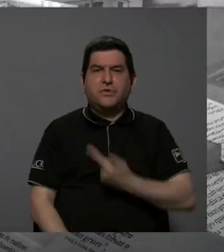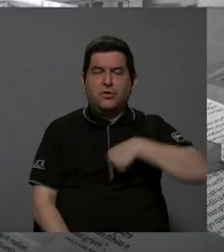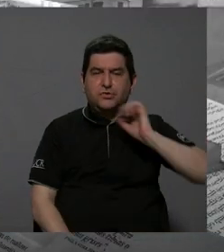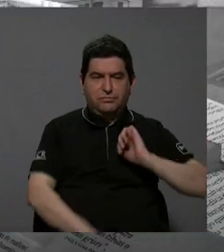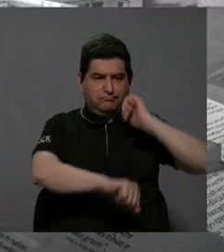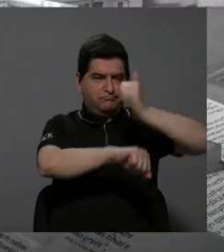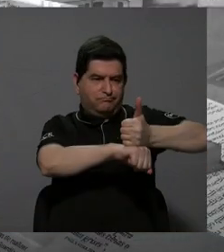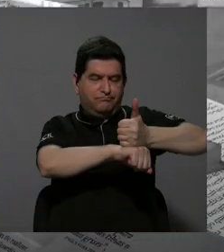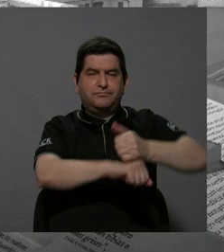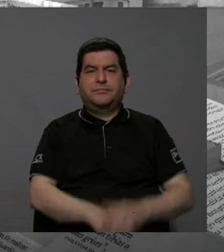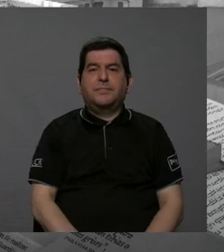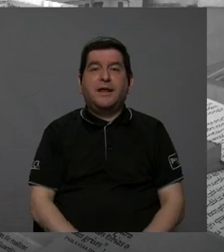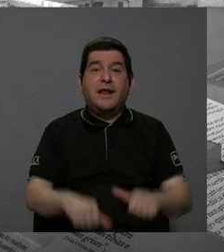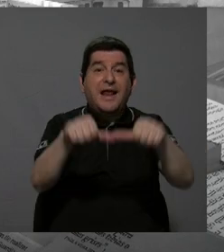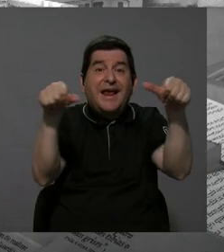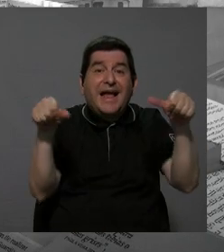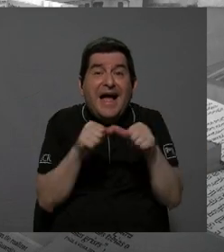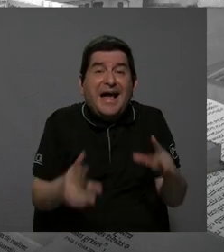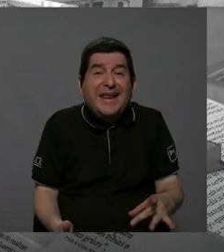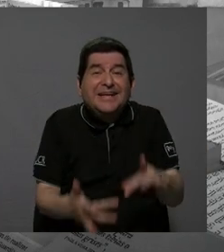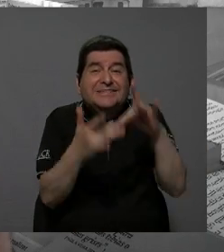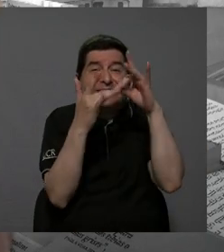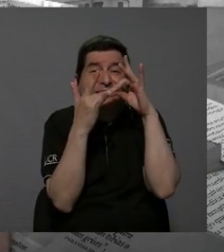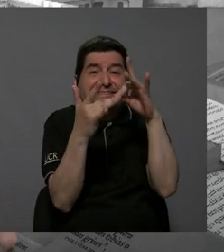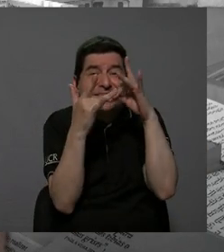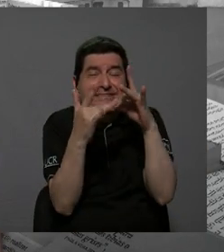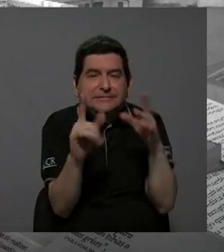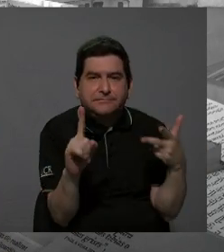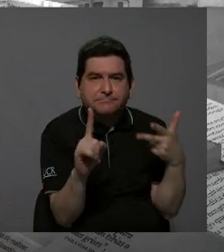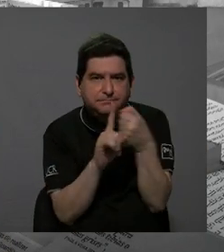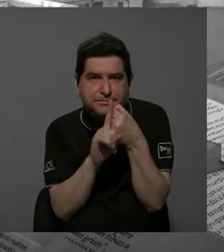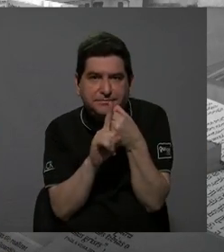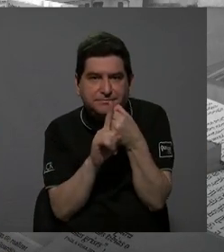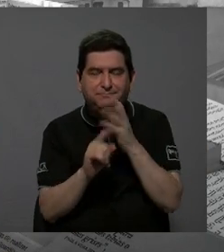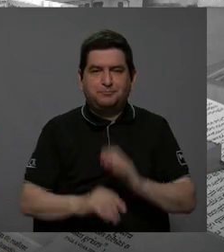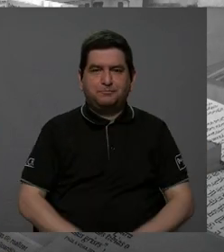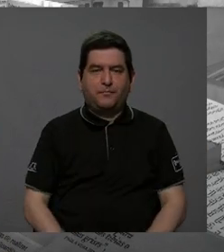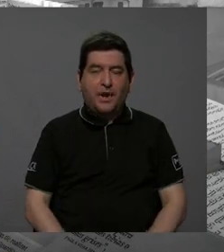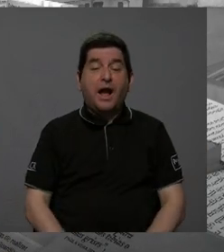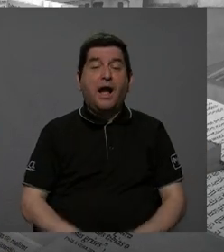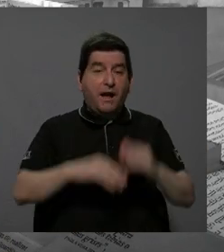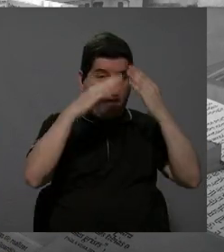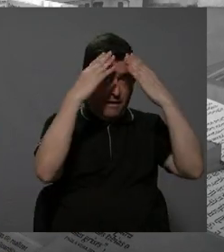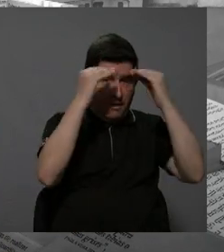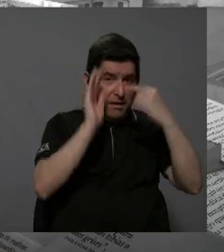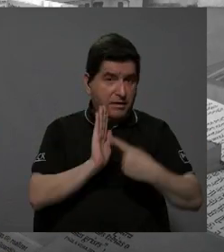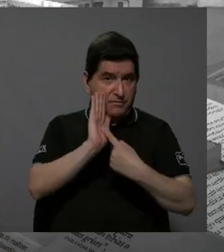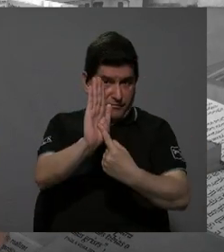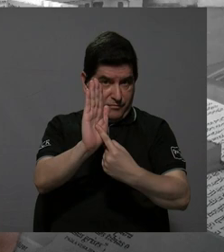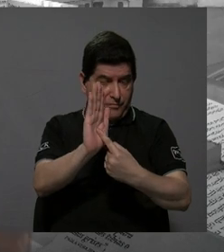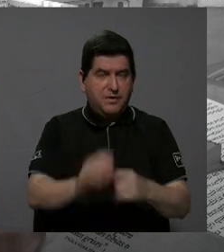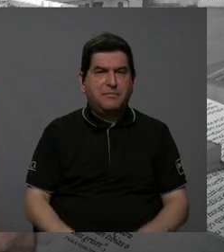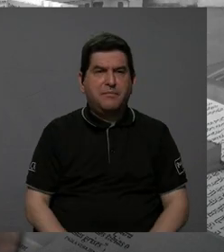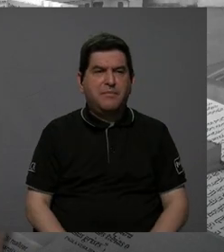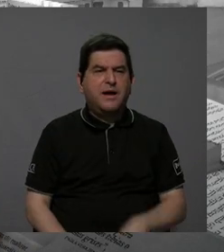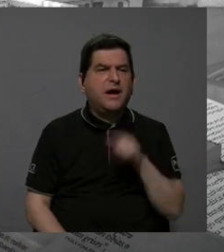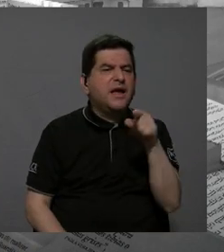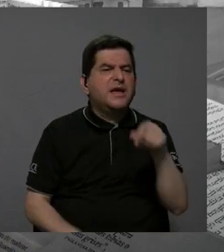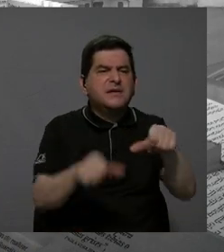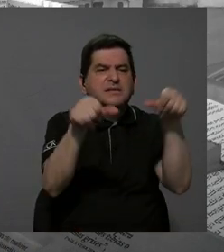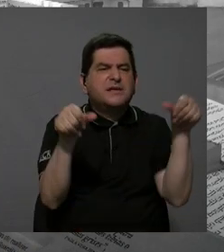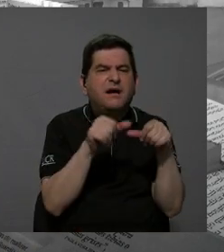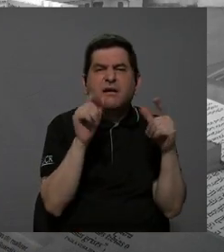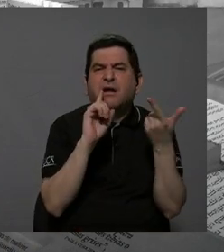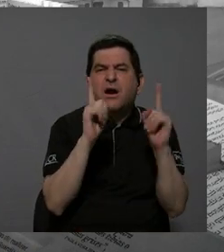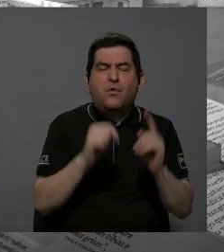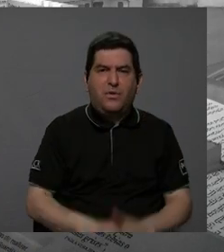determinar cuáles son tramos en que se concentran esos accidentes. Entonces, en el informe, por ejemplo, vienen determinados cuáles son esos tramos.